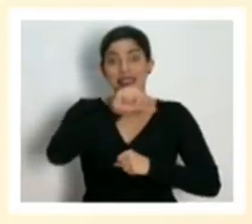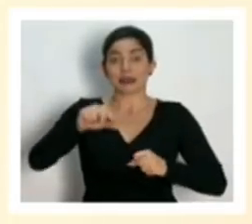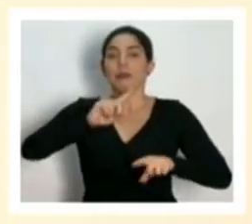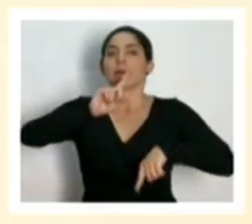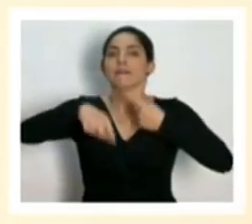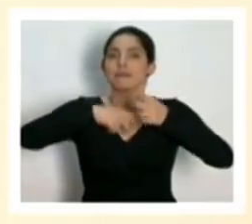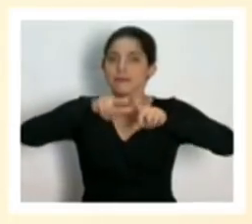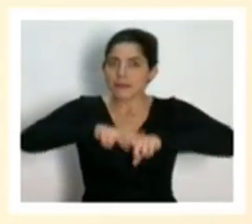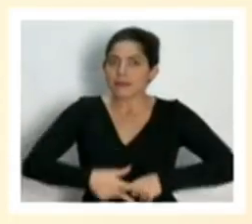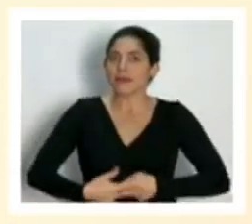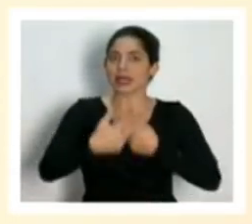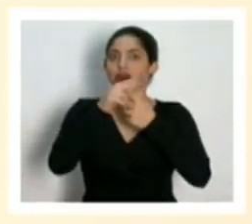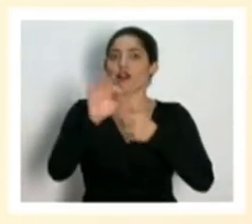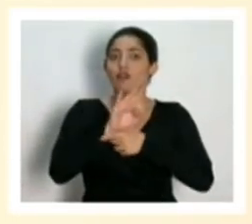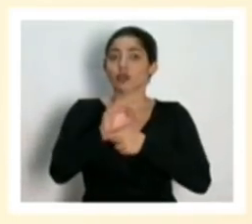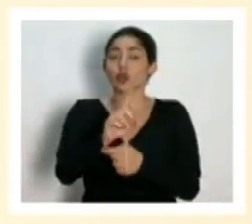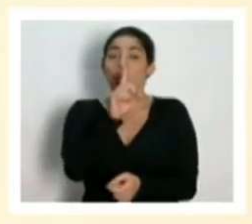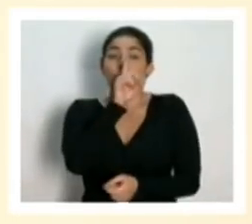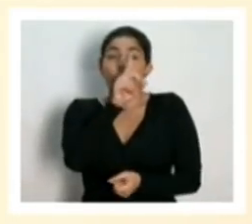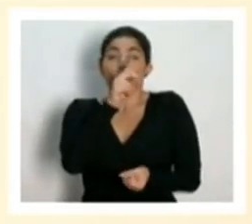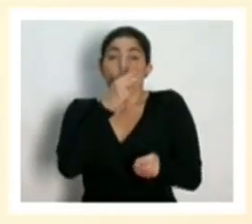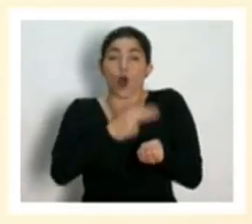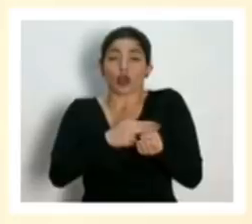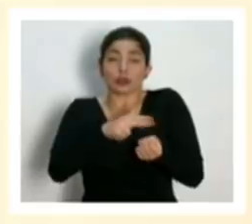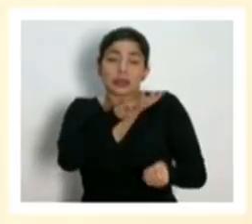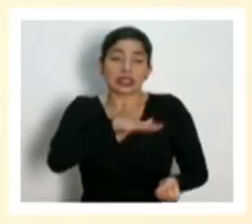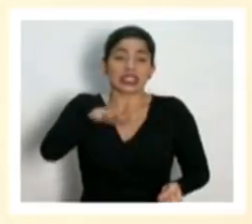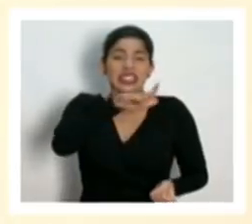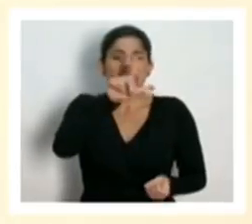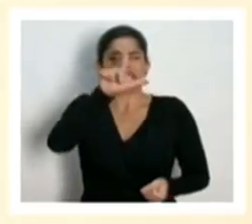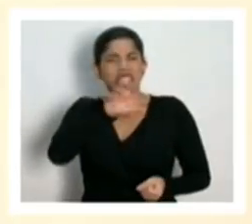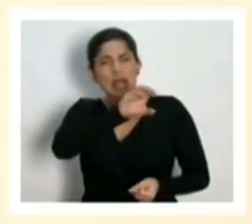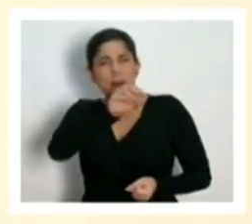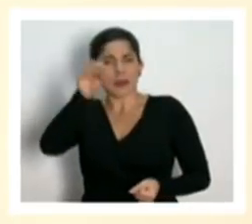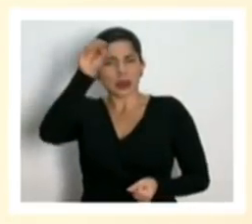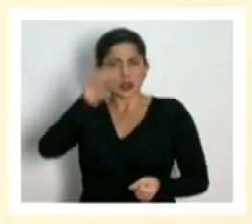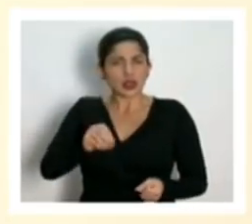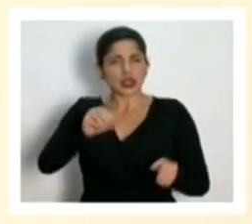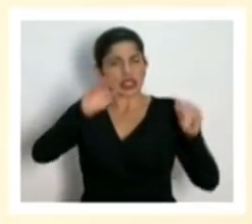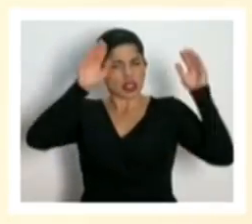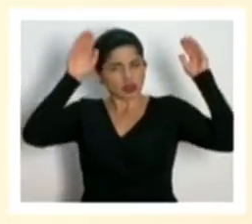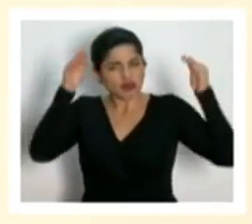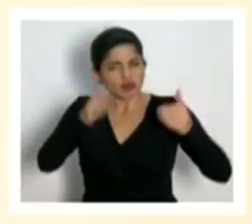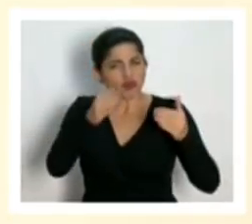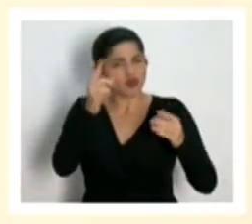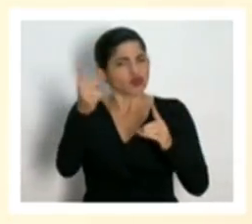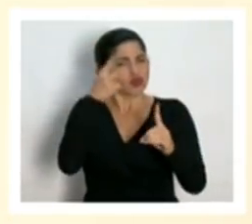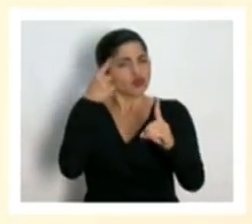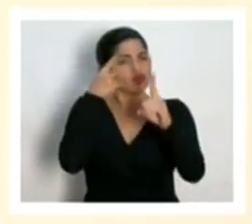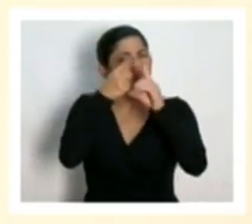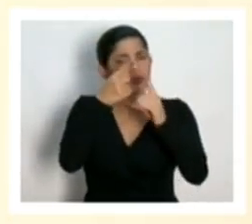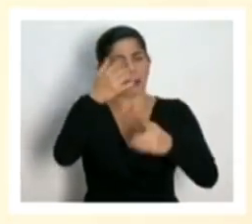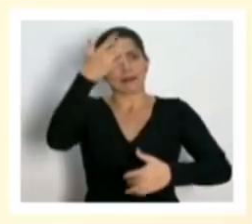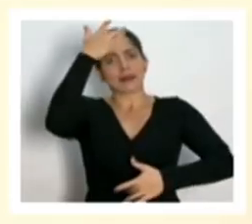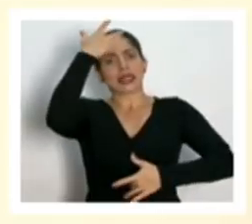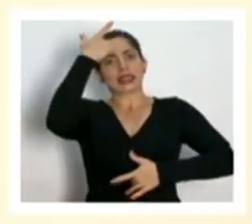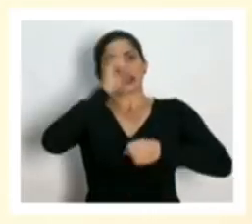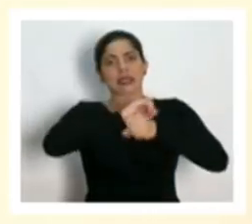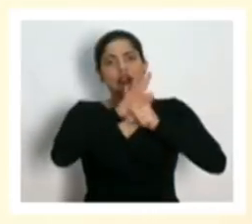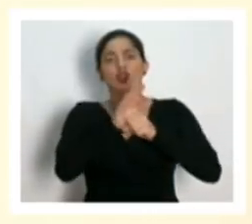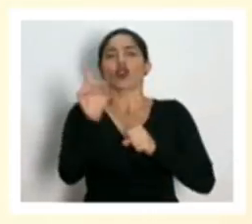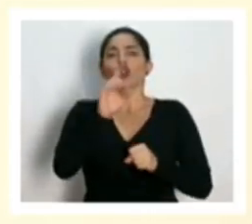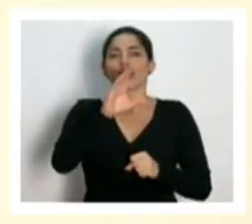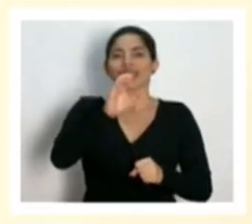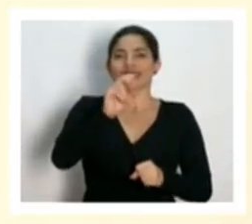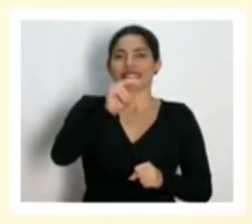funcionamiento un hospital 100% dedicado a atender estos pacientes que es el hospital de cenar el